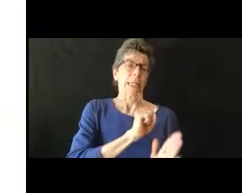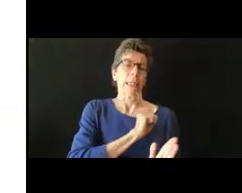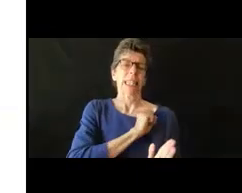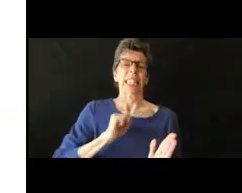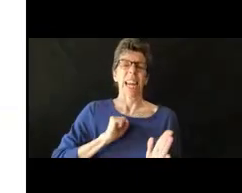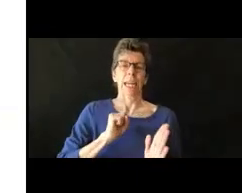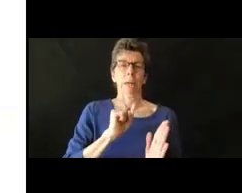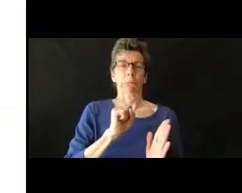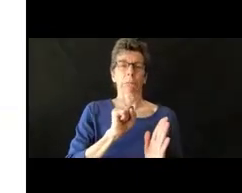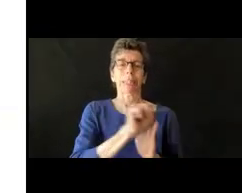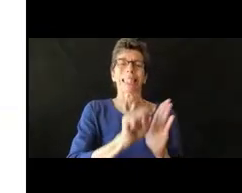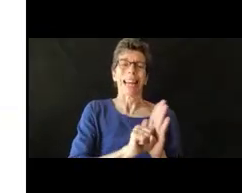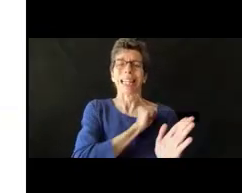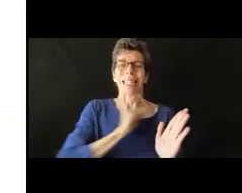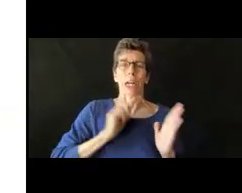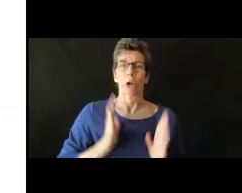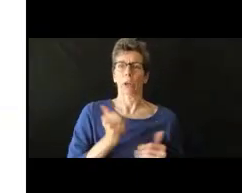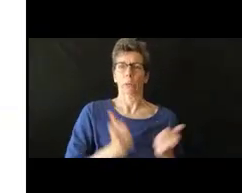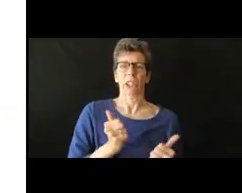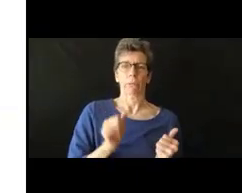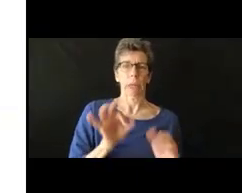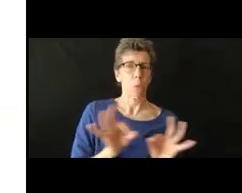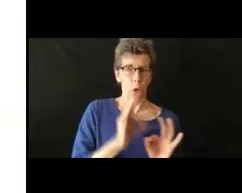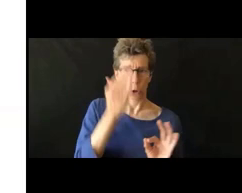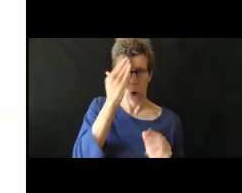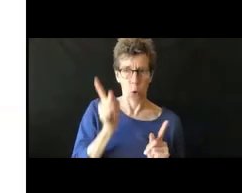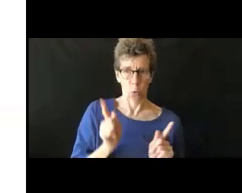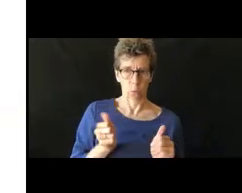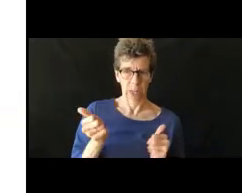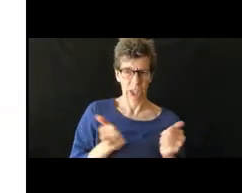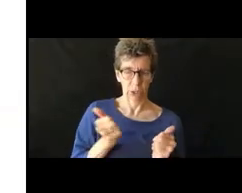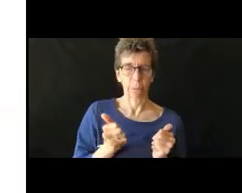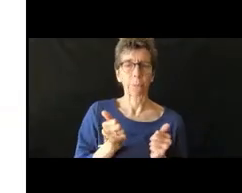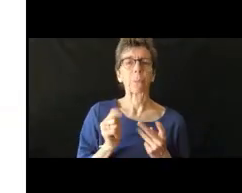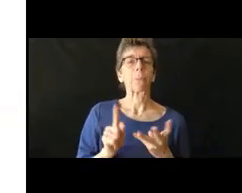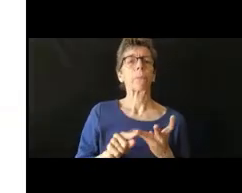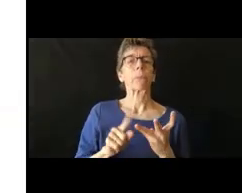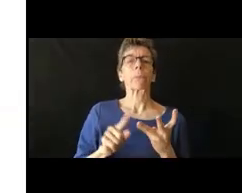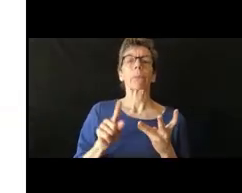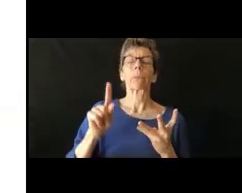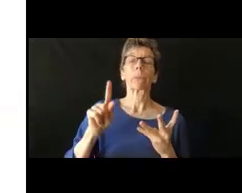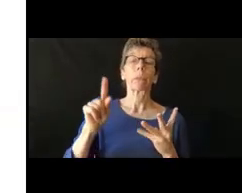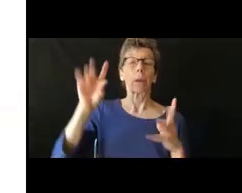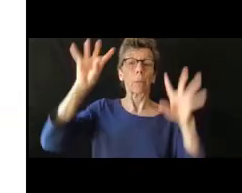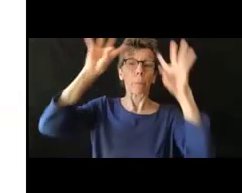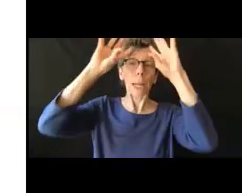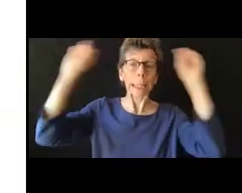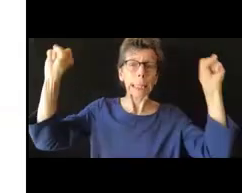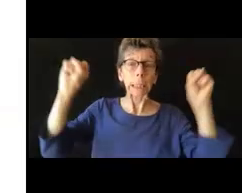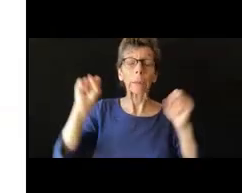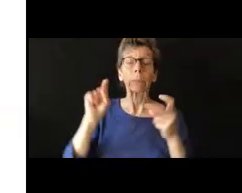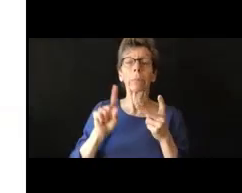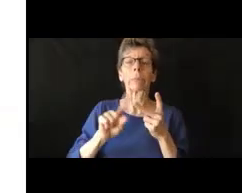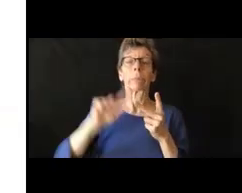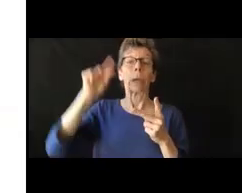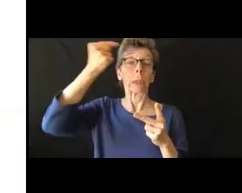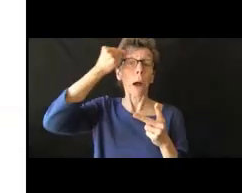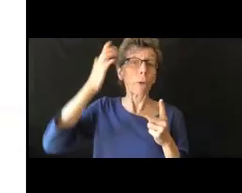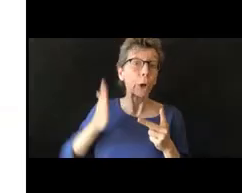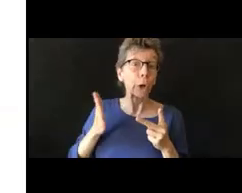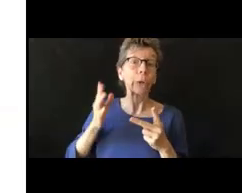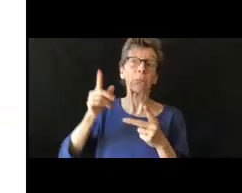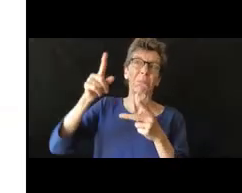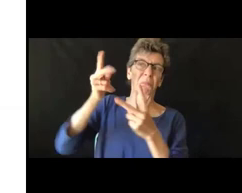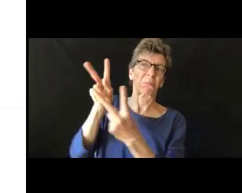rama ejecutiva o el poder ejecutivo, tenemos órdenes ejecutivas que pueden venir del presidente o del